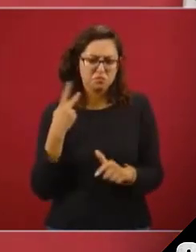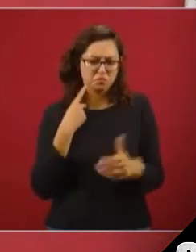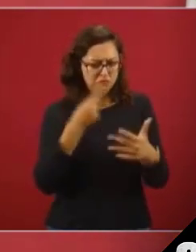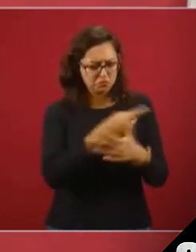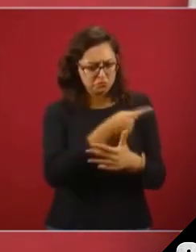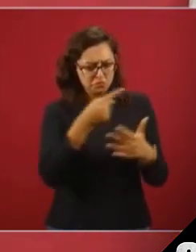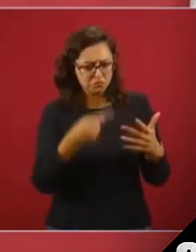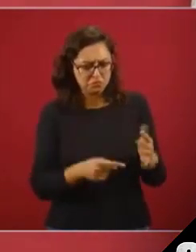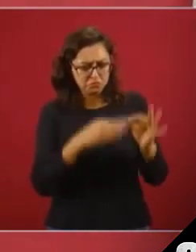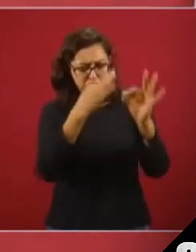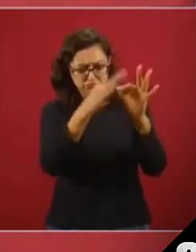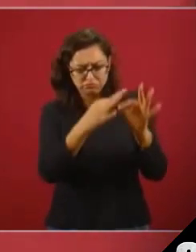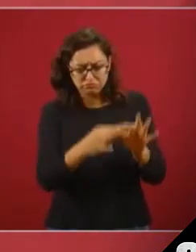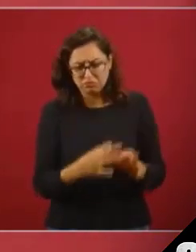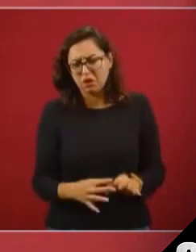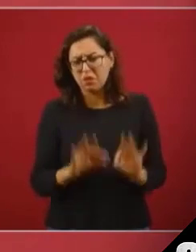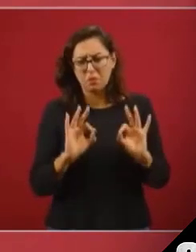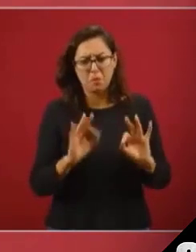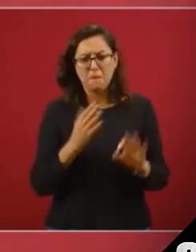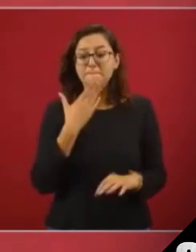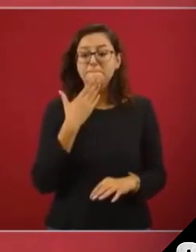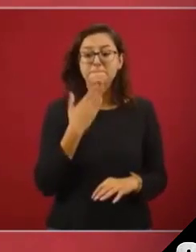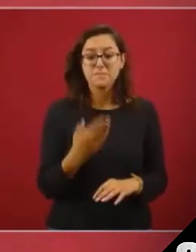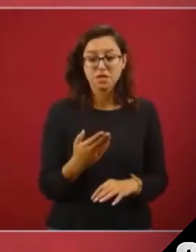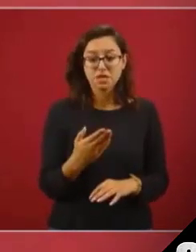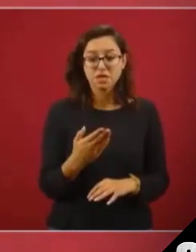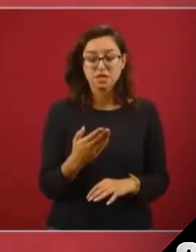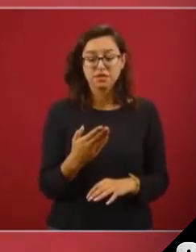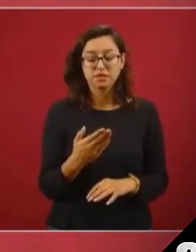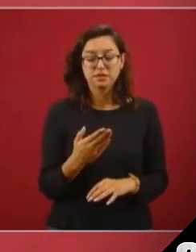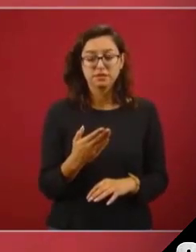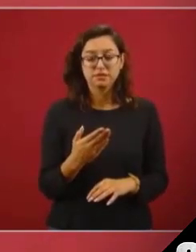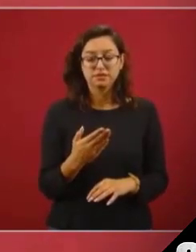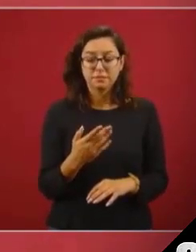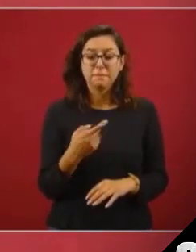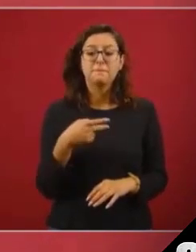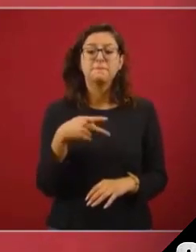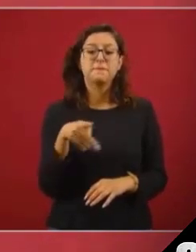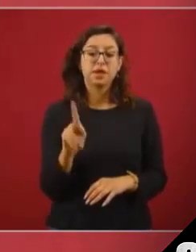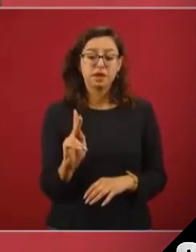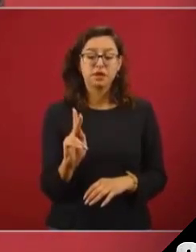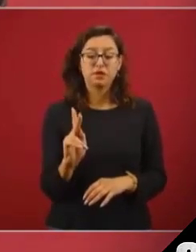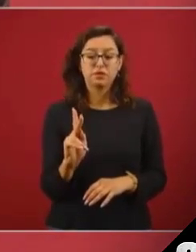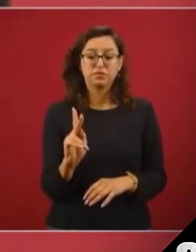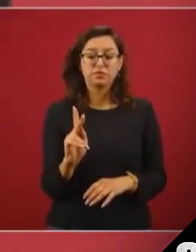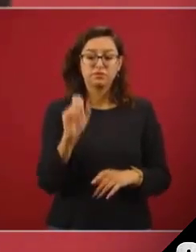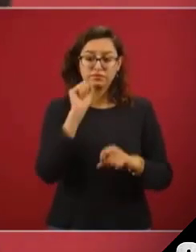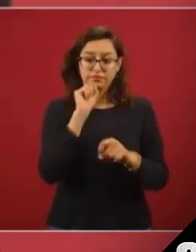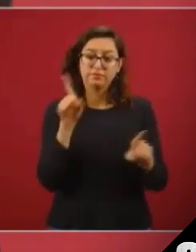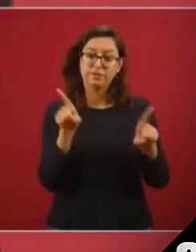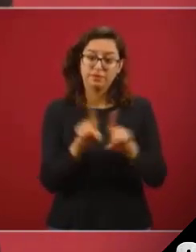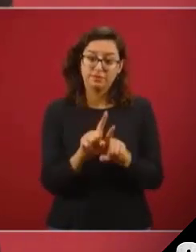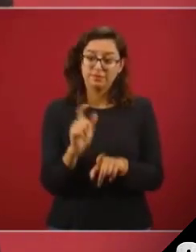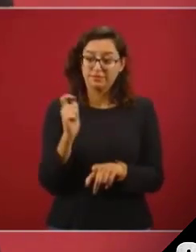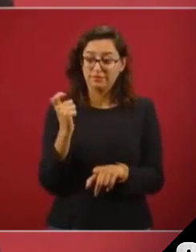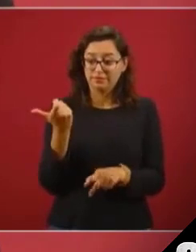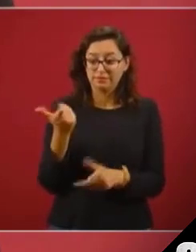requisitos y se hace un ahorro